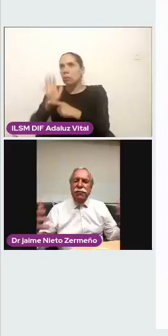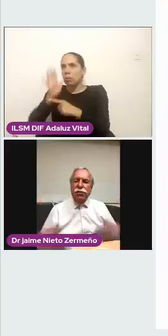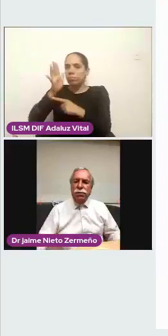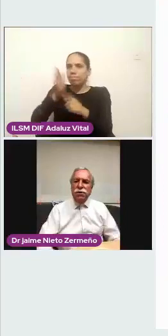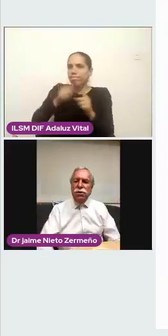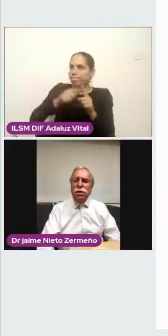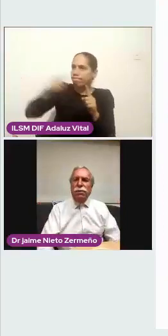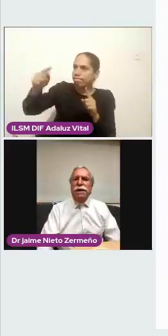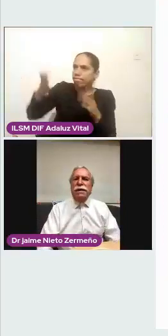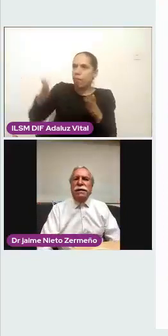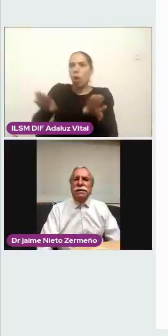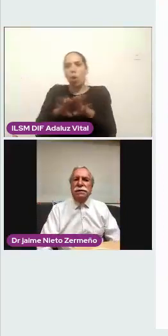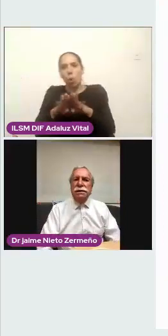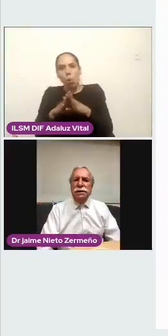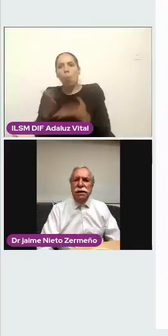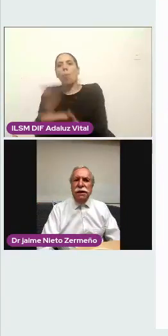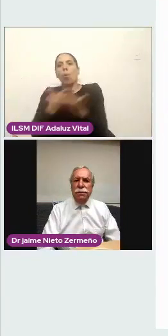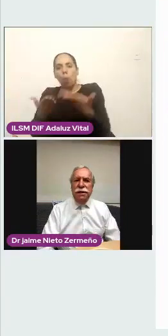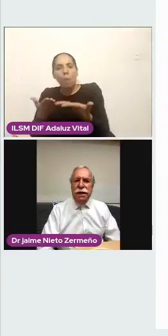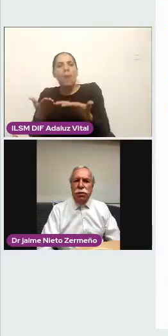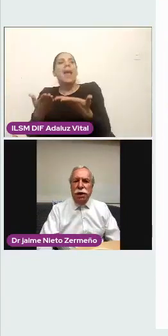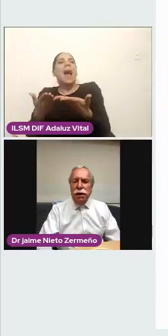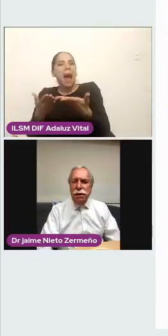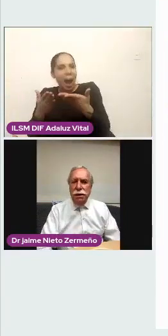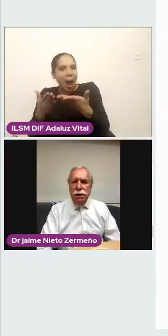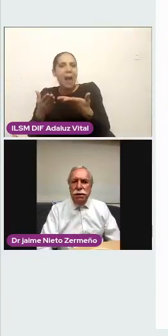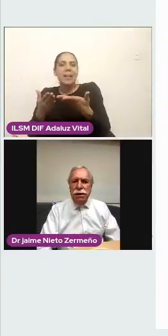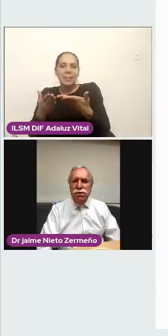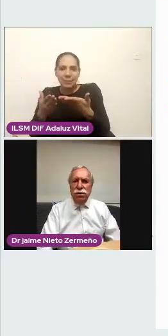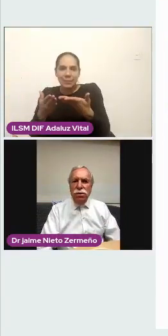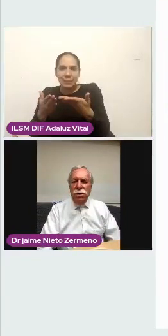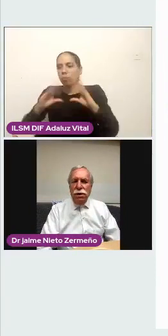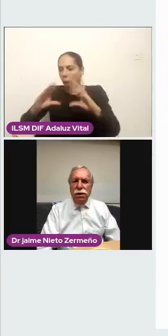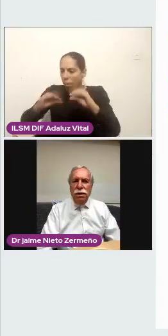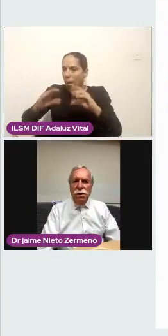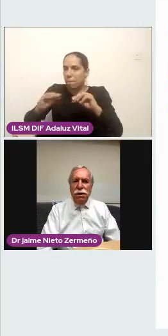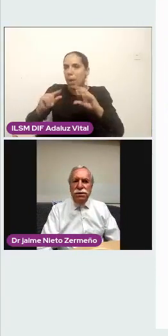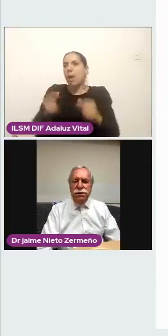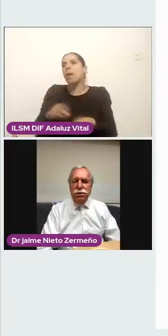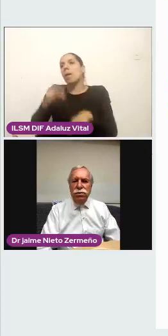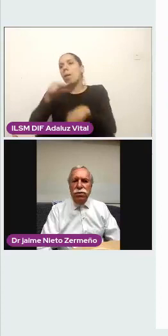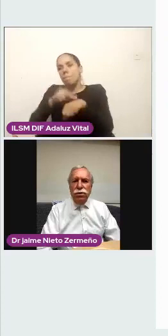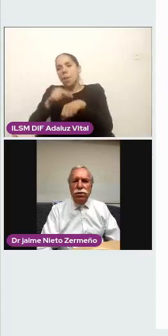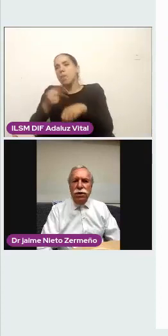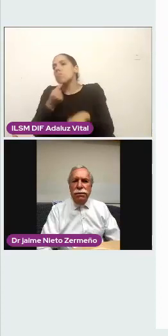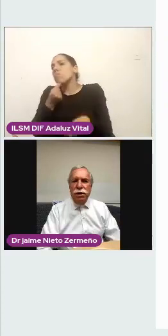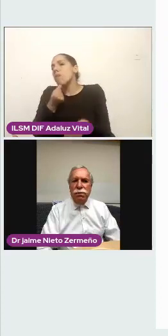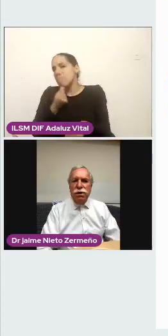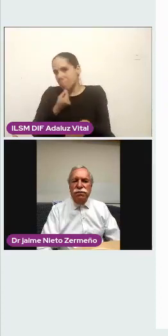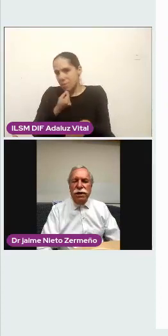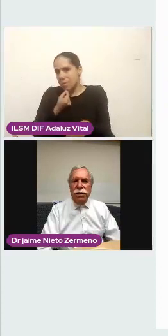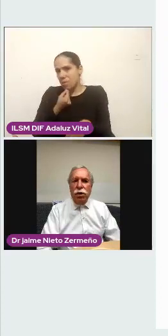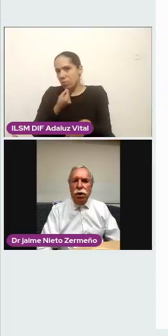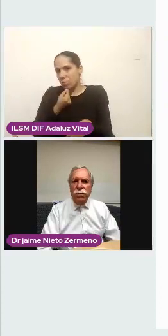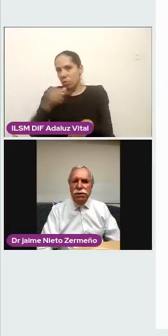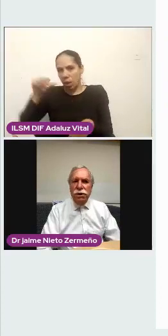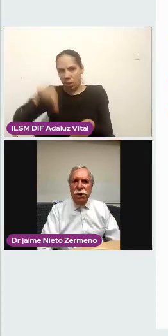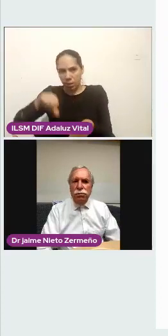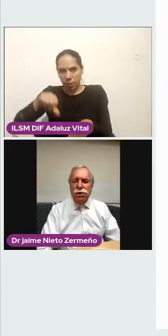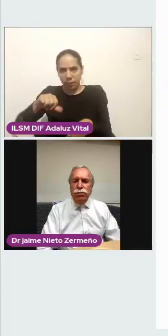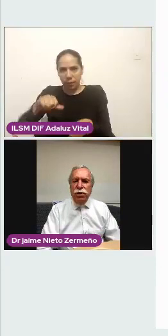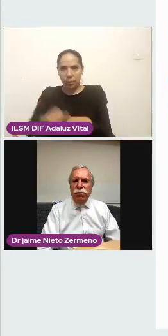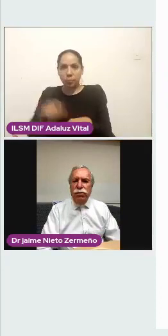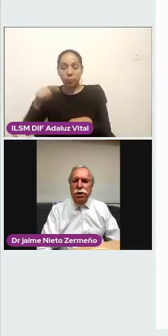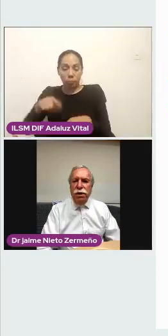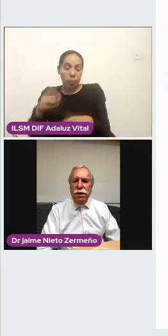generar la formación de pediatras ya de manera local. De hecho, el instituto lleva el nombre Federico Gómez,